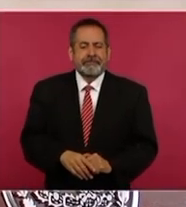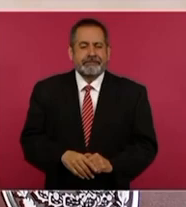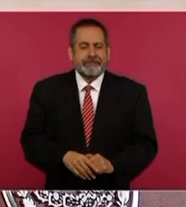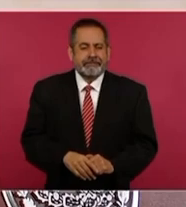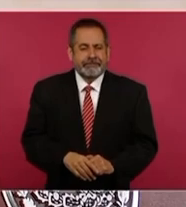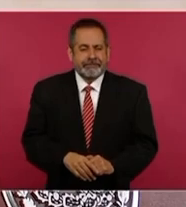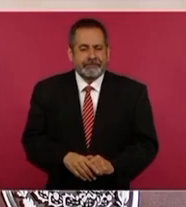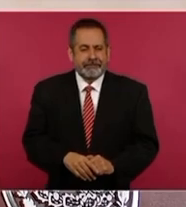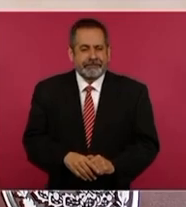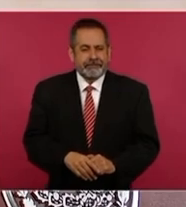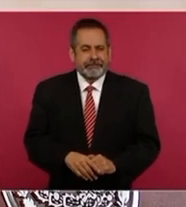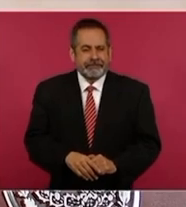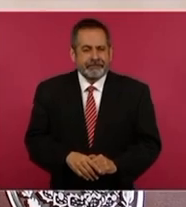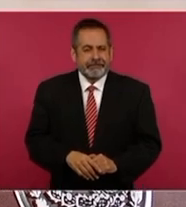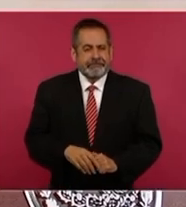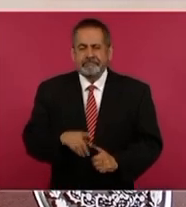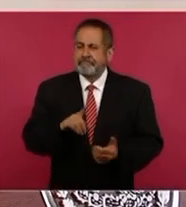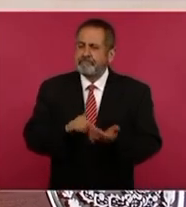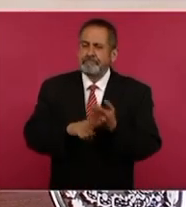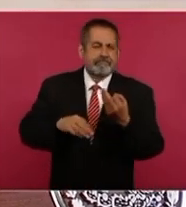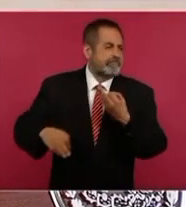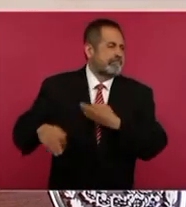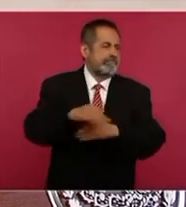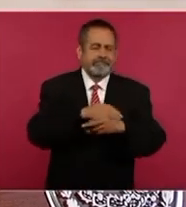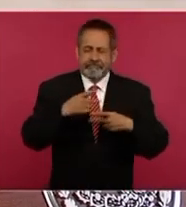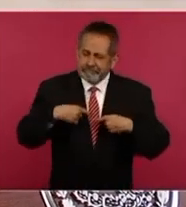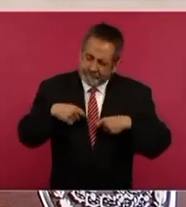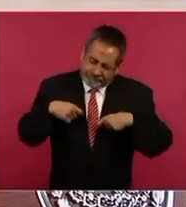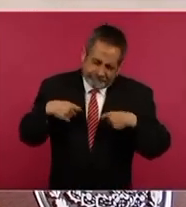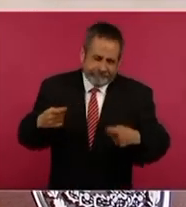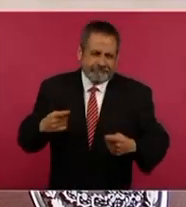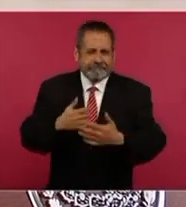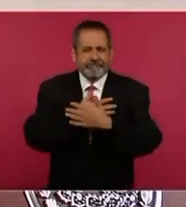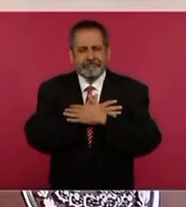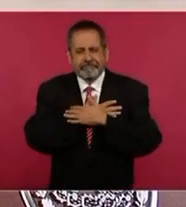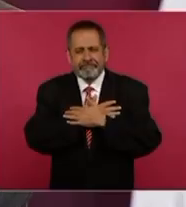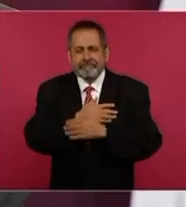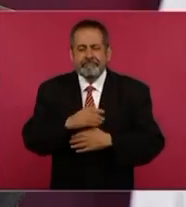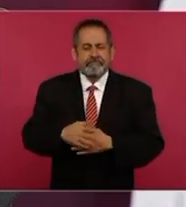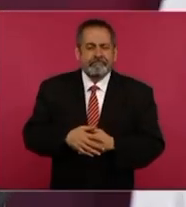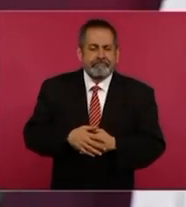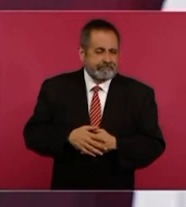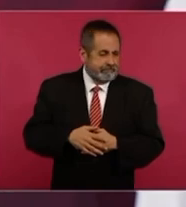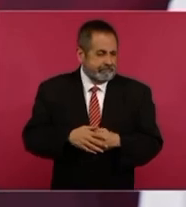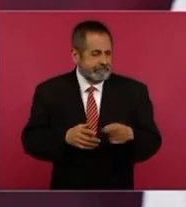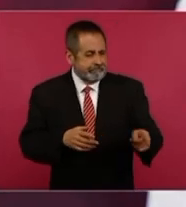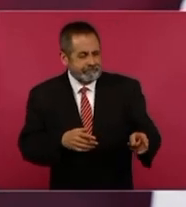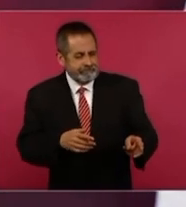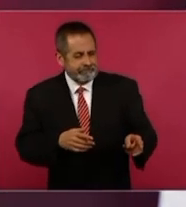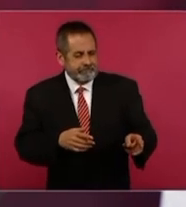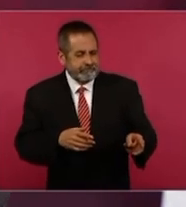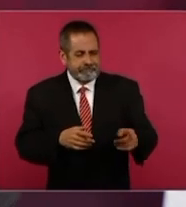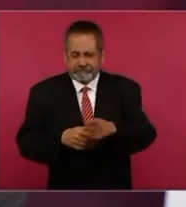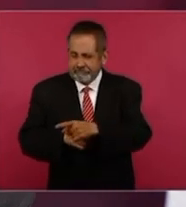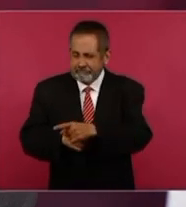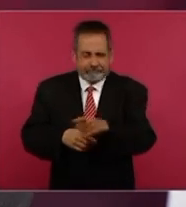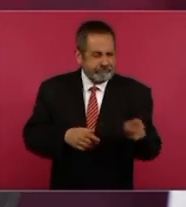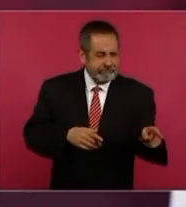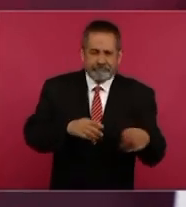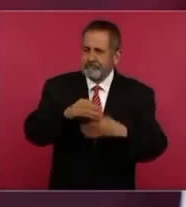hay que tenerle el mismo amor a los gatitos que a las liebres. Pero